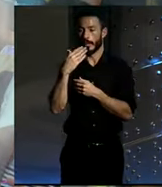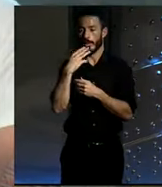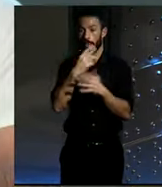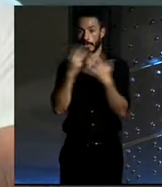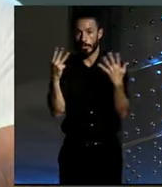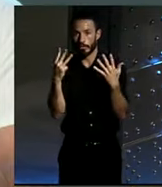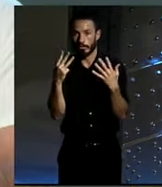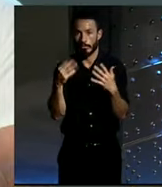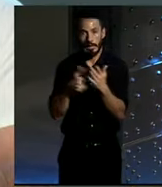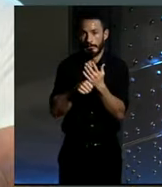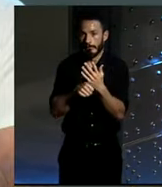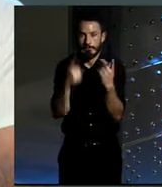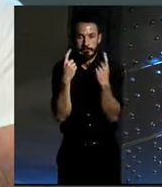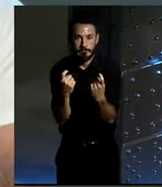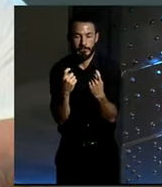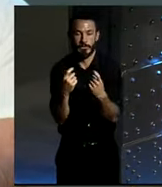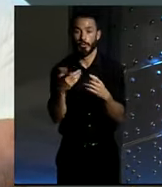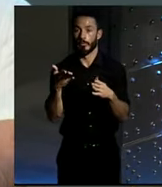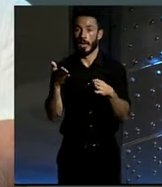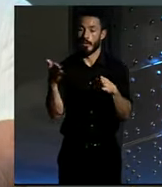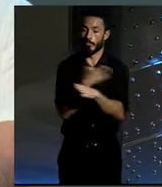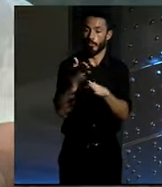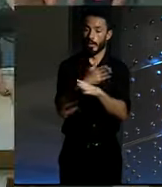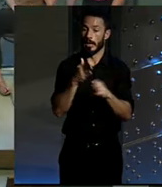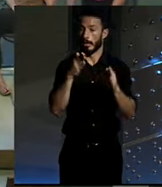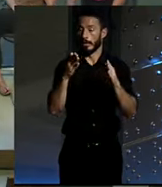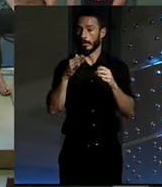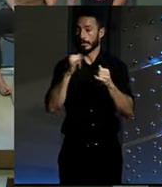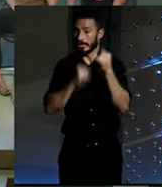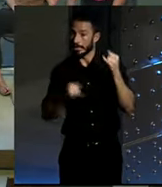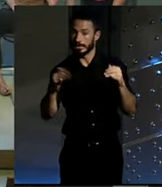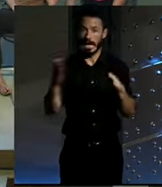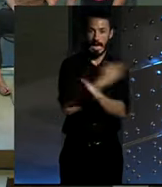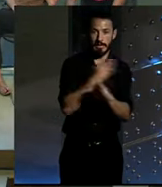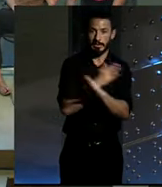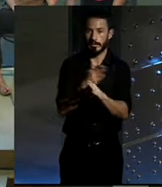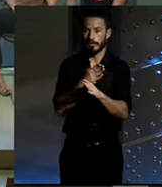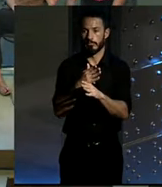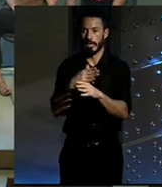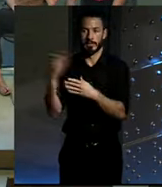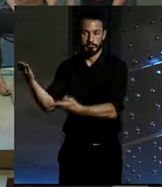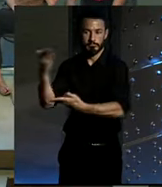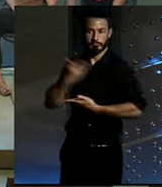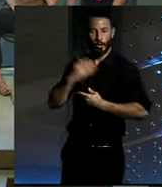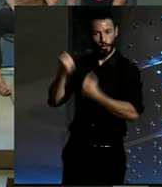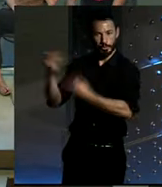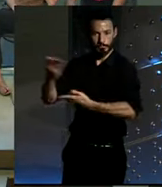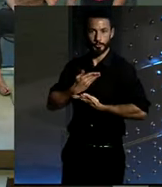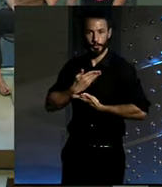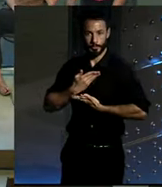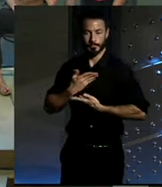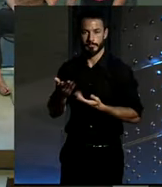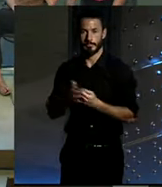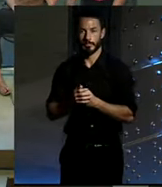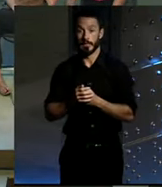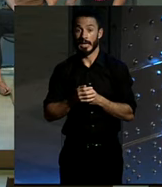conducir e incluso antes de la crisis era fácil que te compraran un cochecillo y una mano. Incluso en Estados Unidos que es la sociedad se supone